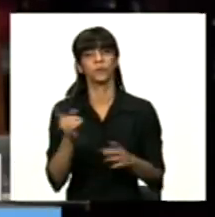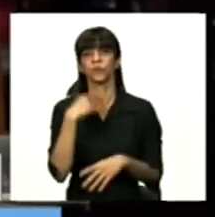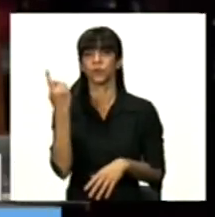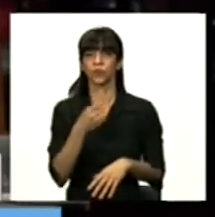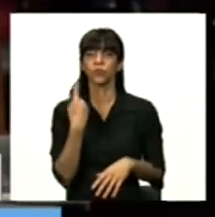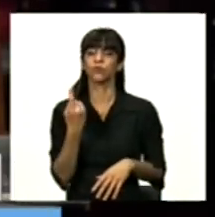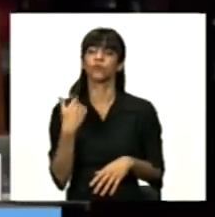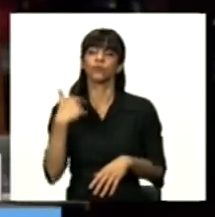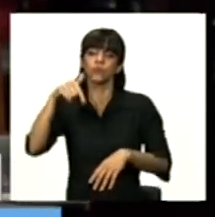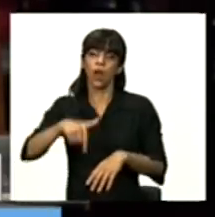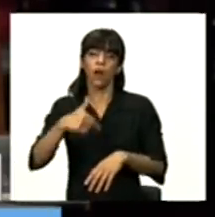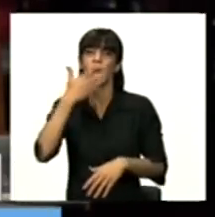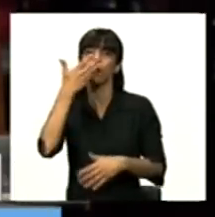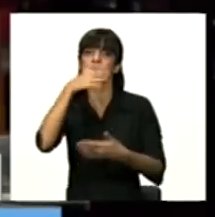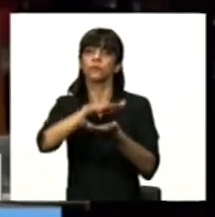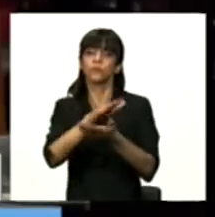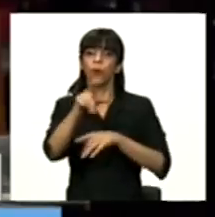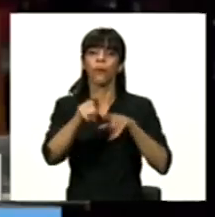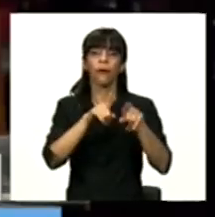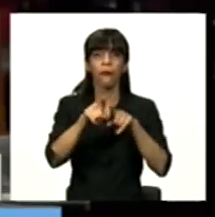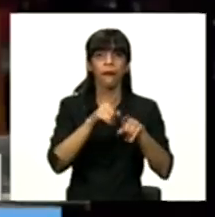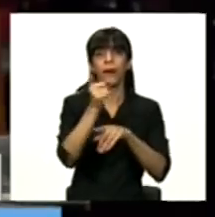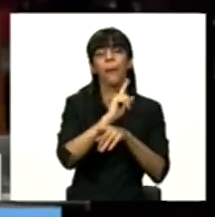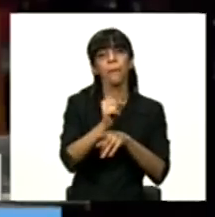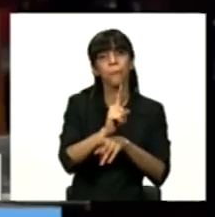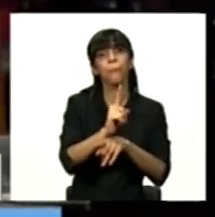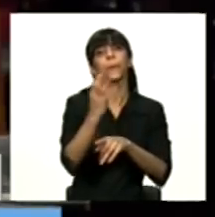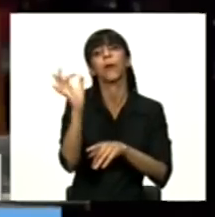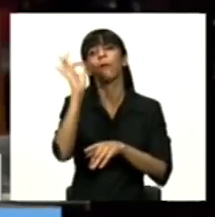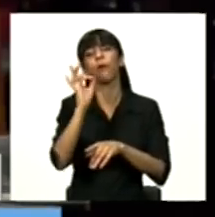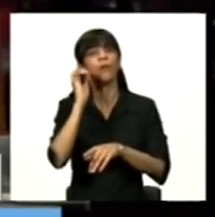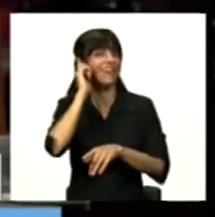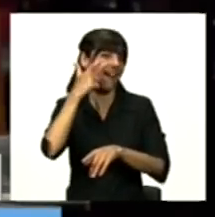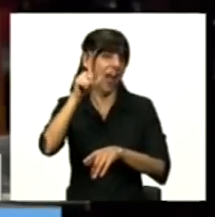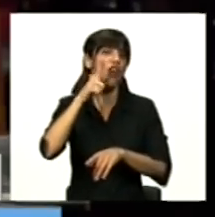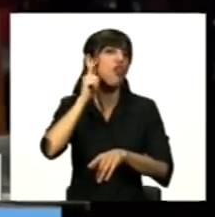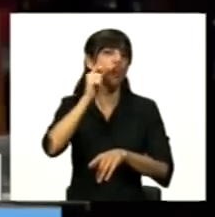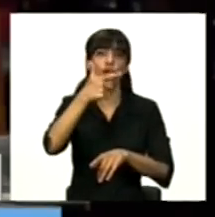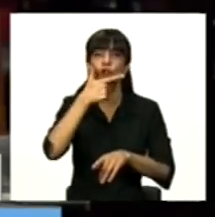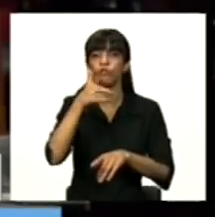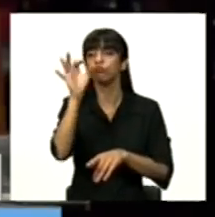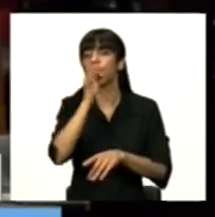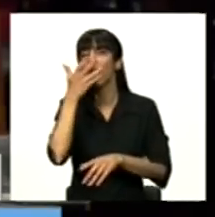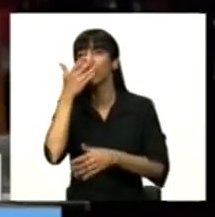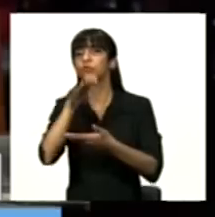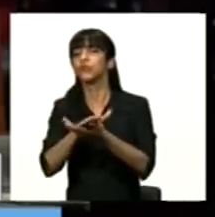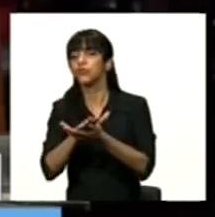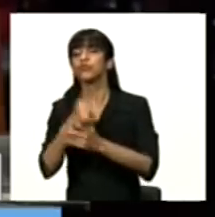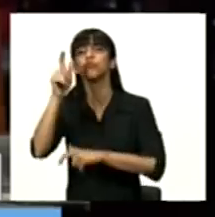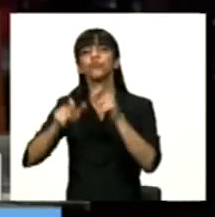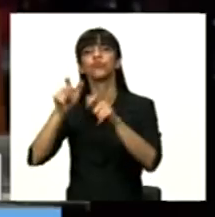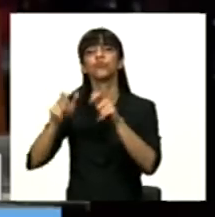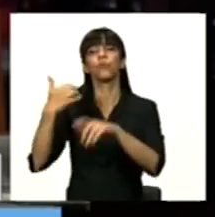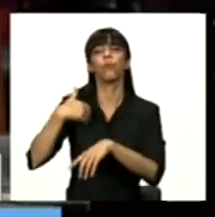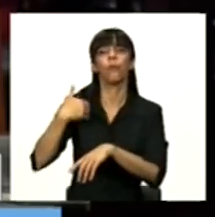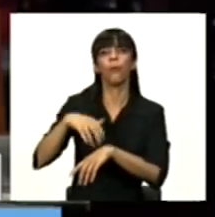carrera de los galgos, se está votando la criminalización de argentinos y argentinas, la mayoría